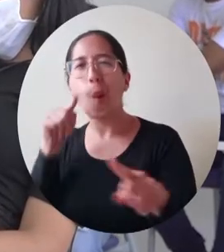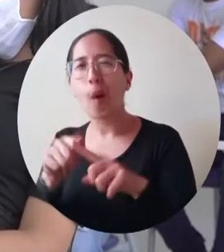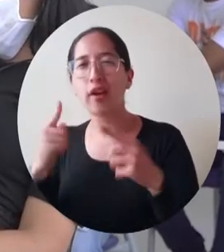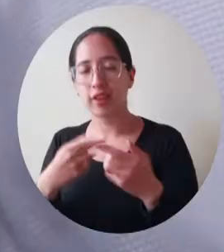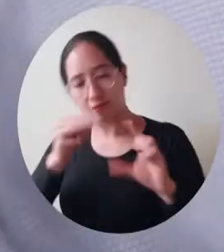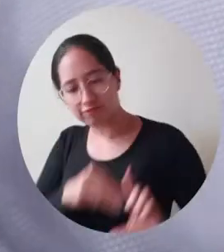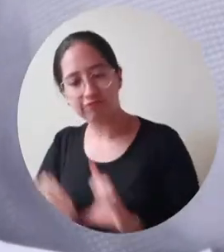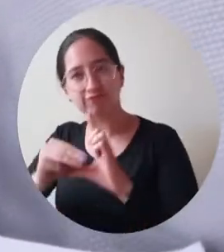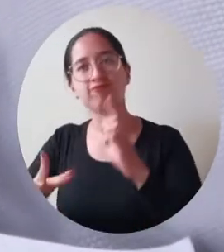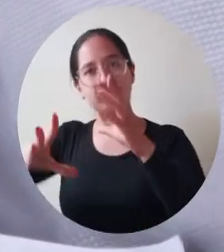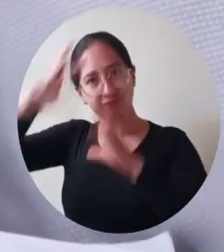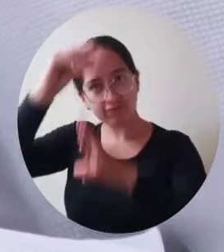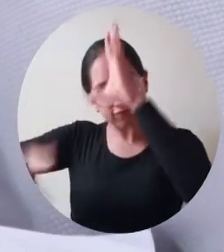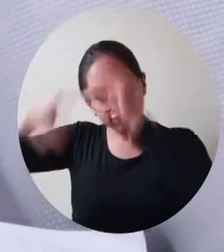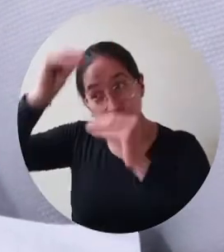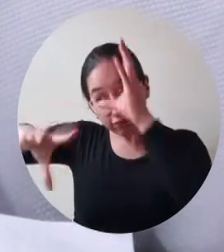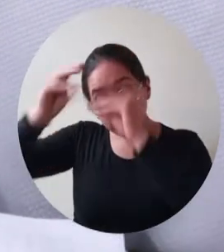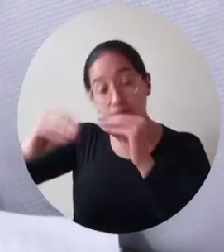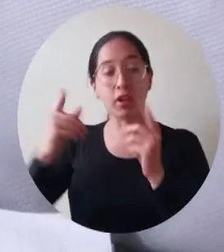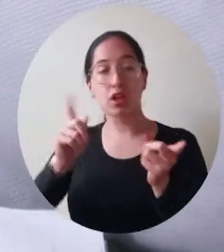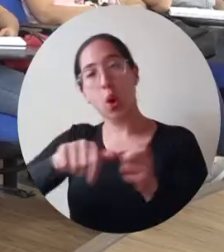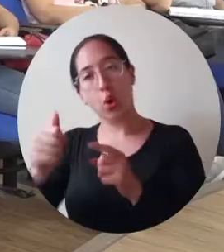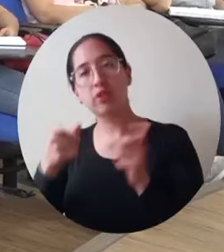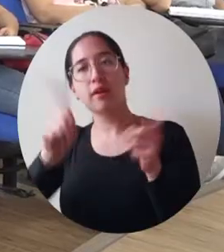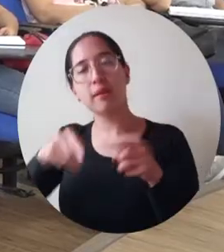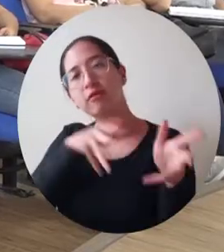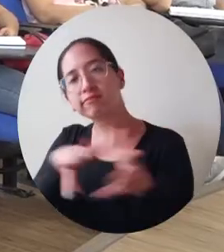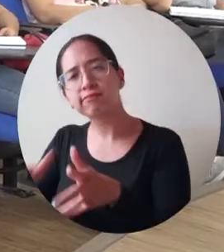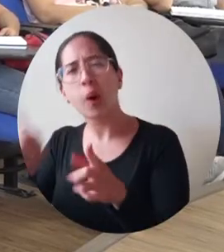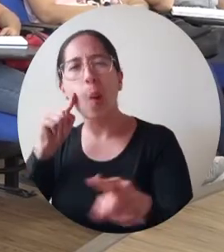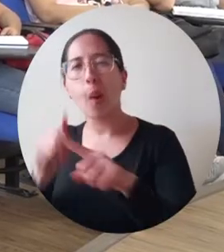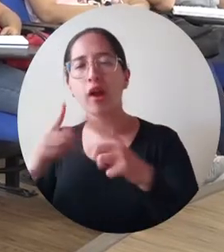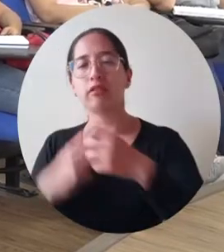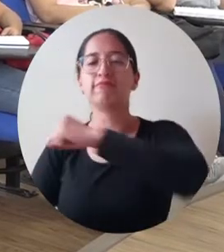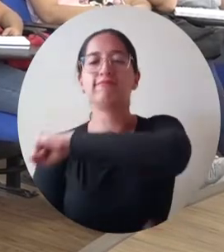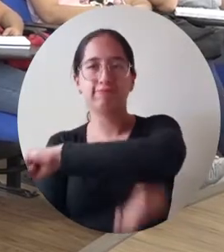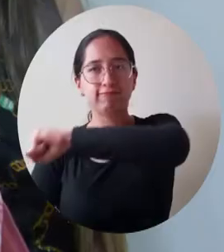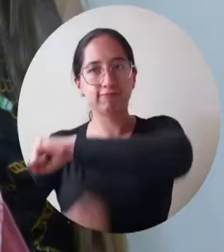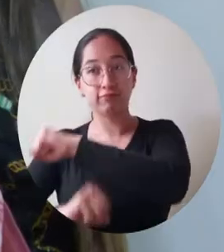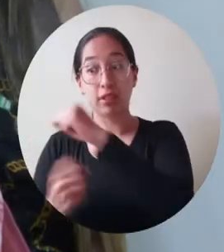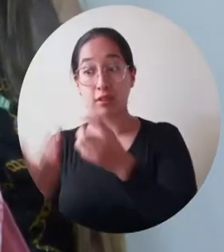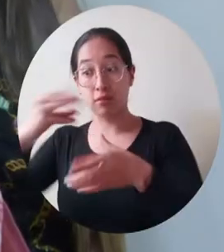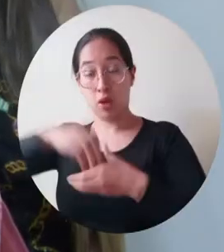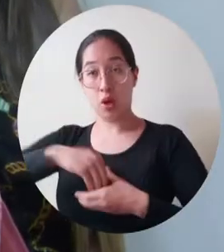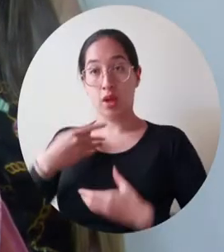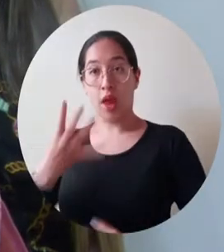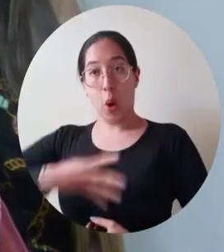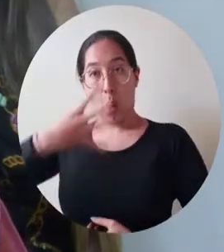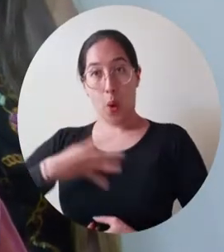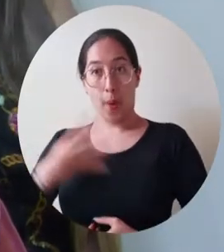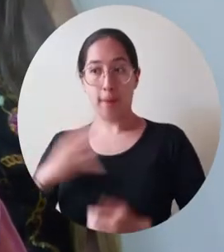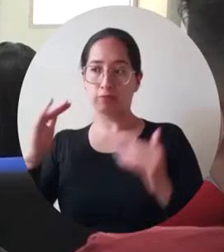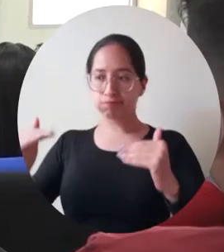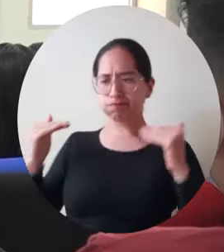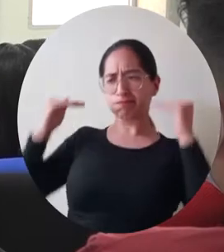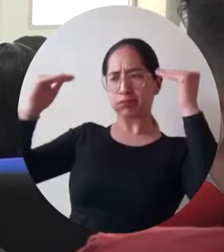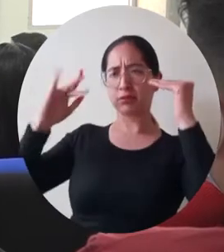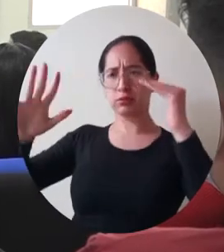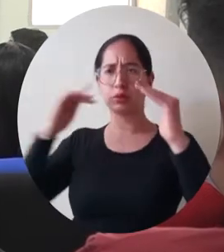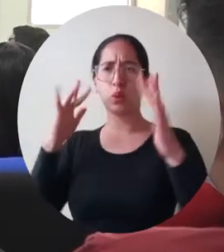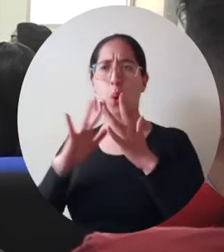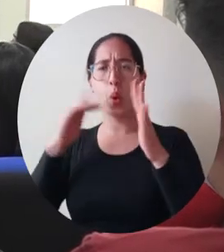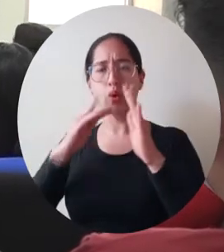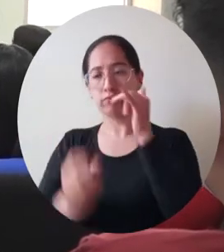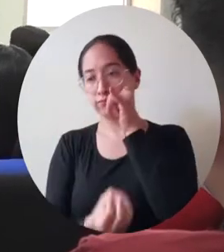al campus con el objetivo de continuar impartiendo formación de alta calidad en el fortalecimiento de las competencias pedagógicas alrededor